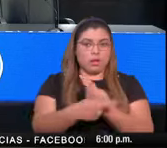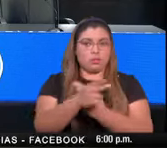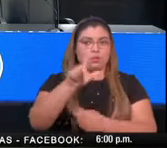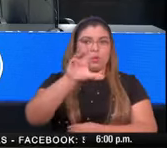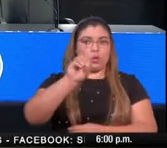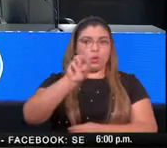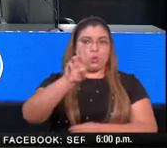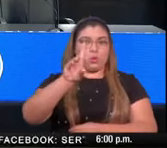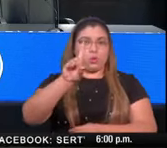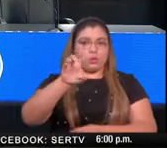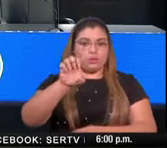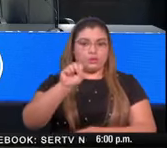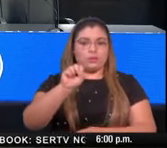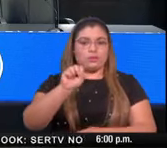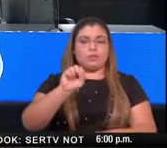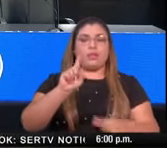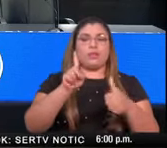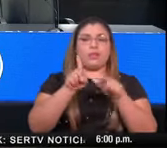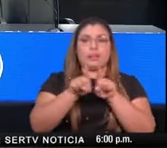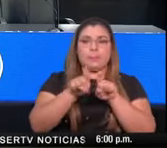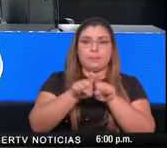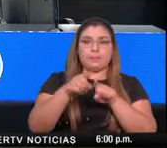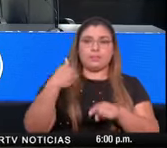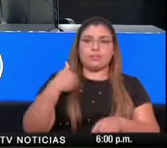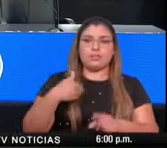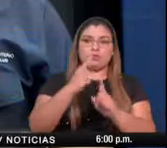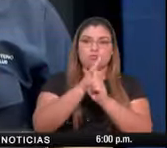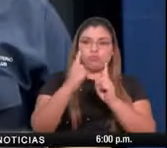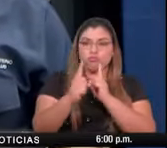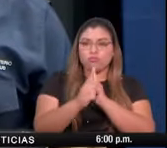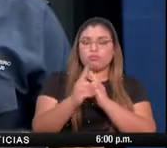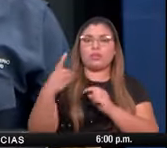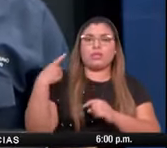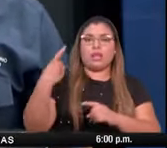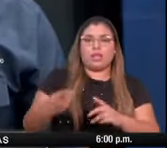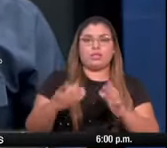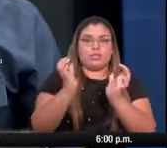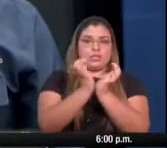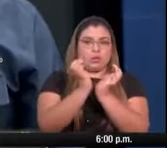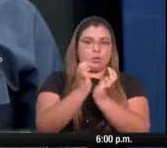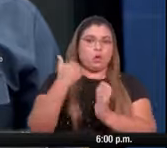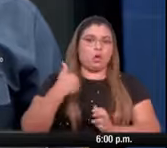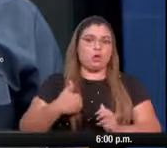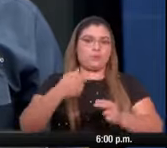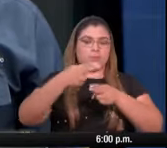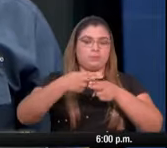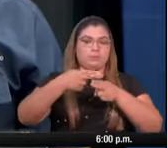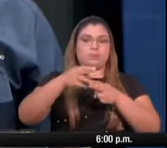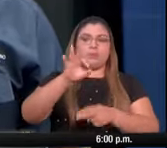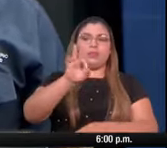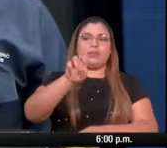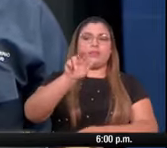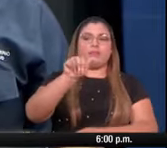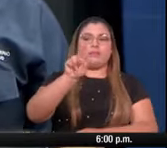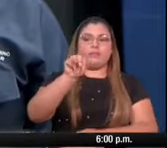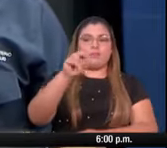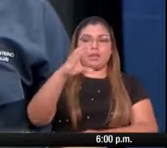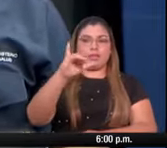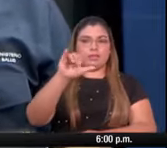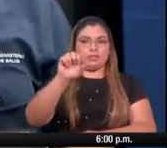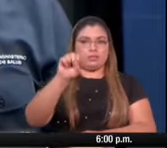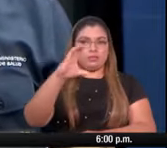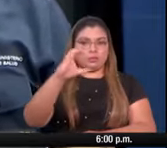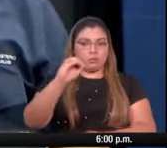Francisco Bustamante, en representación del doctor Enrique Lau, director general de la Caja de Seguro Social. Iniciemos